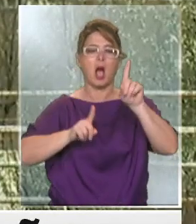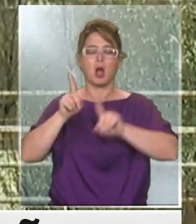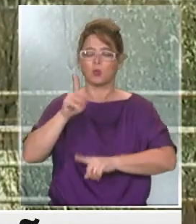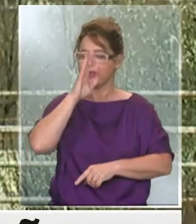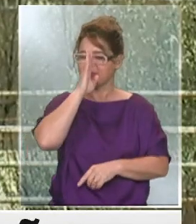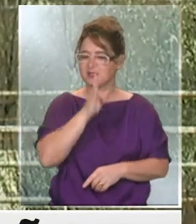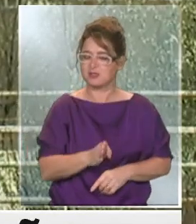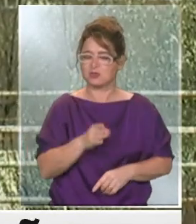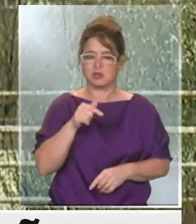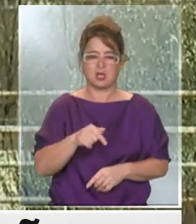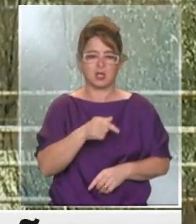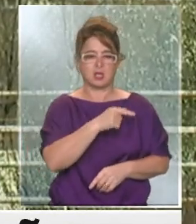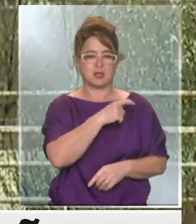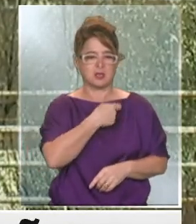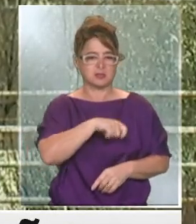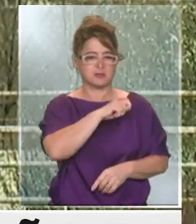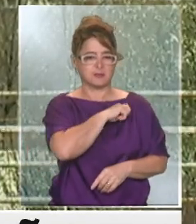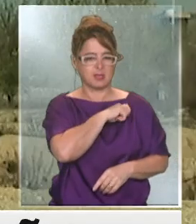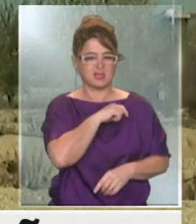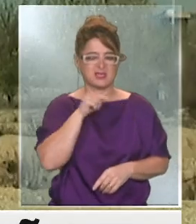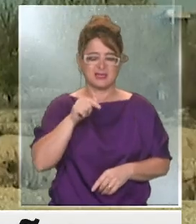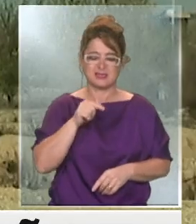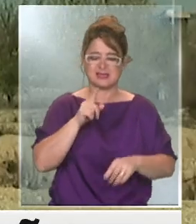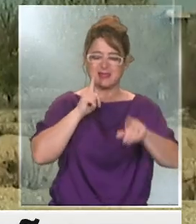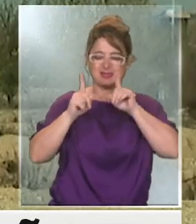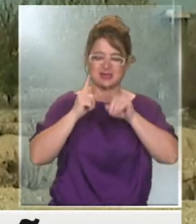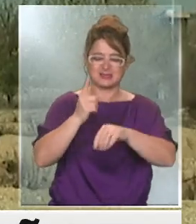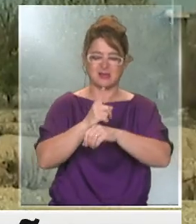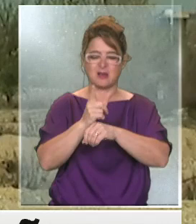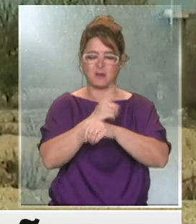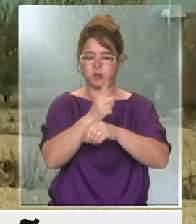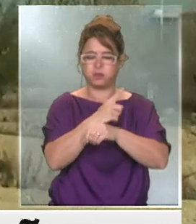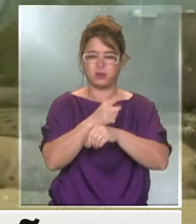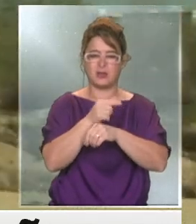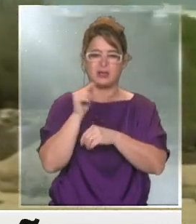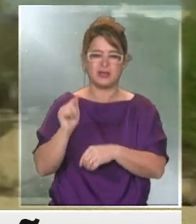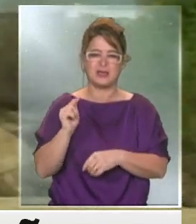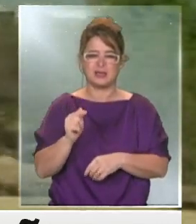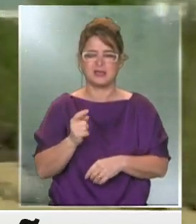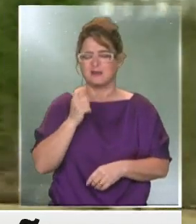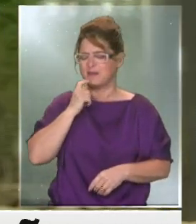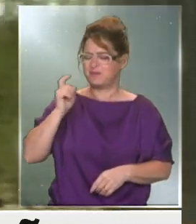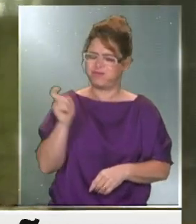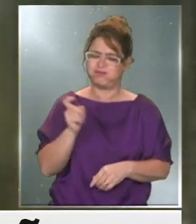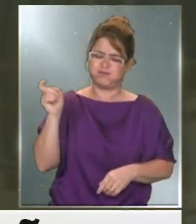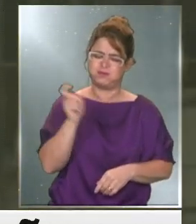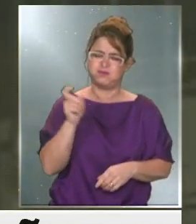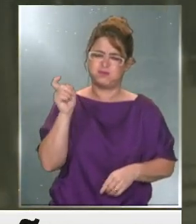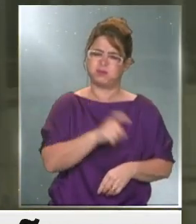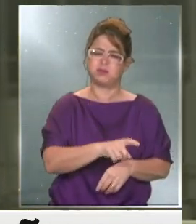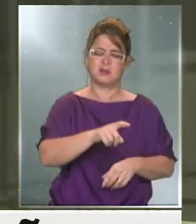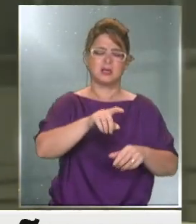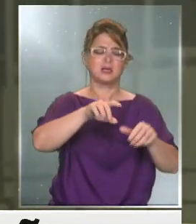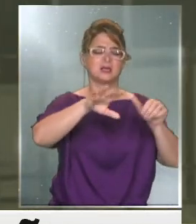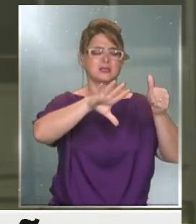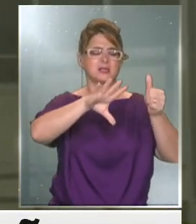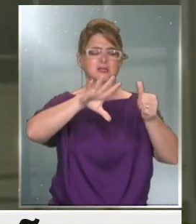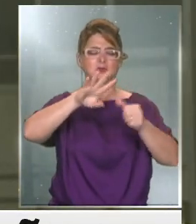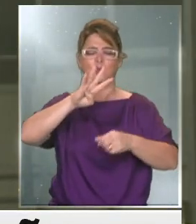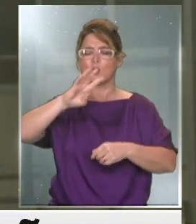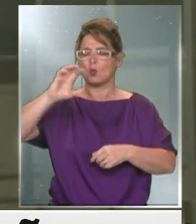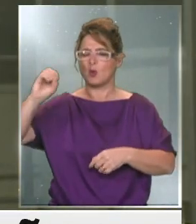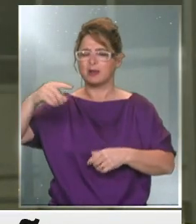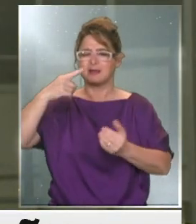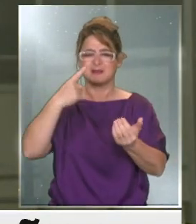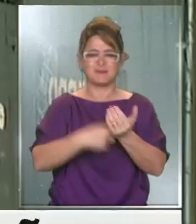español, por ejemplo, la compra de estos test rápidos, que me imagino que fueron sumamente criticados, son cerca de 640 mil test rápidos que